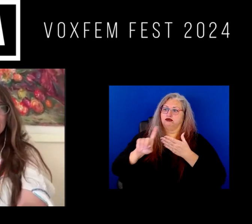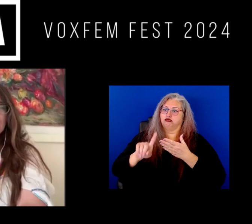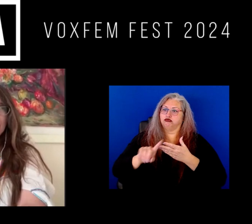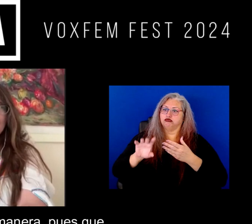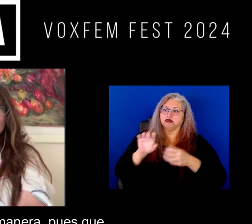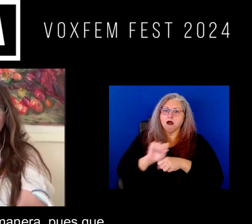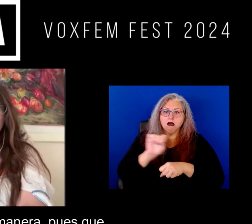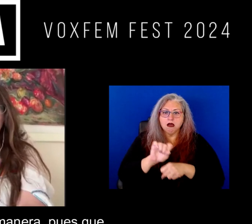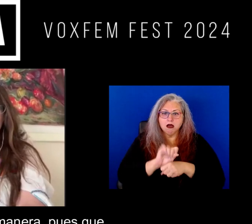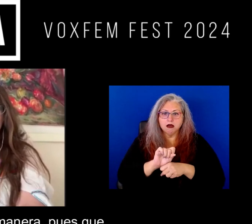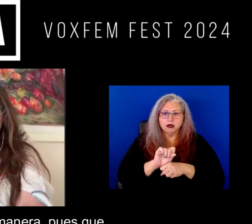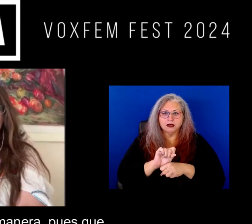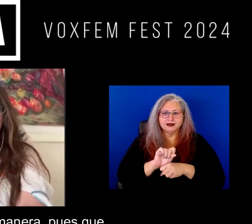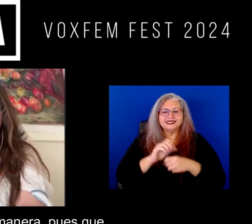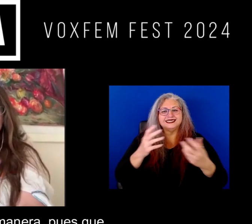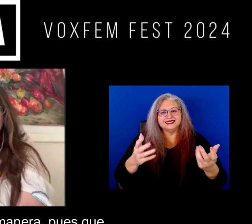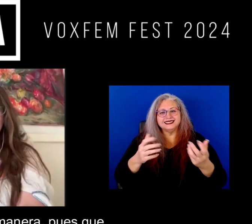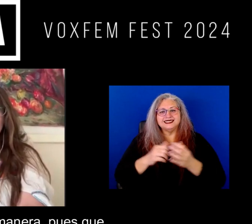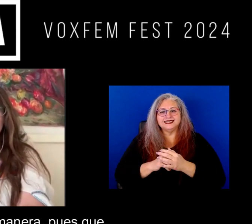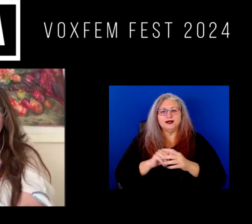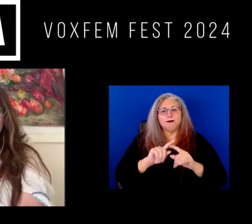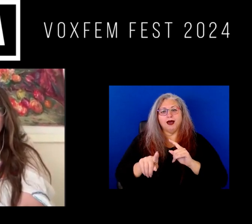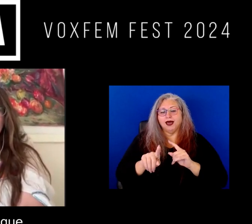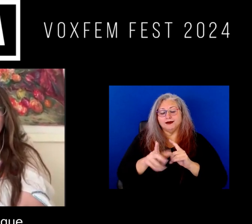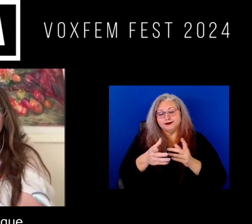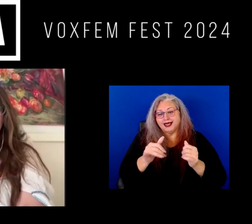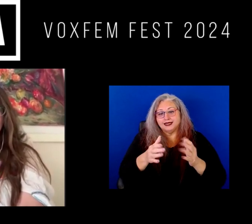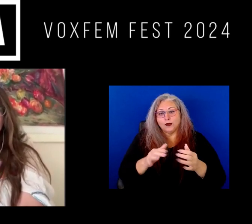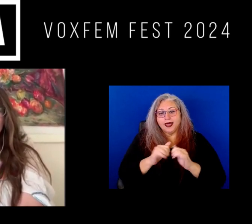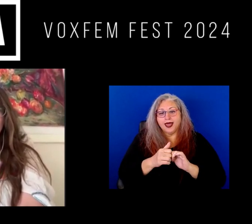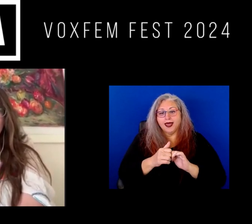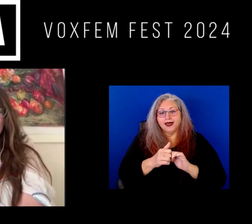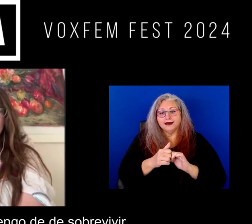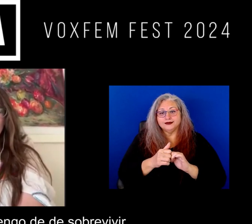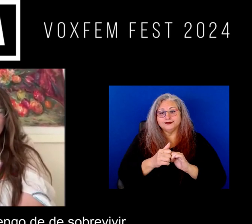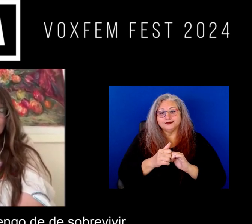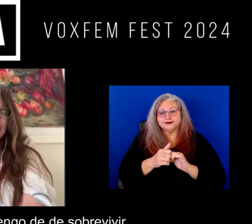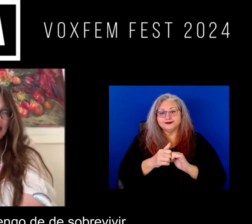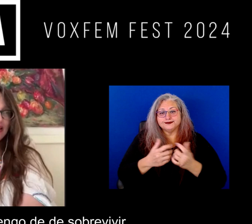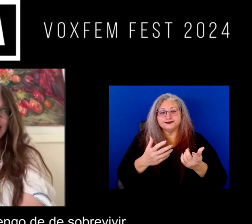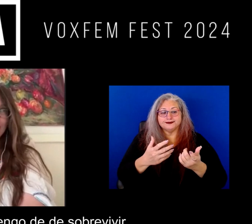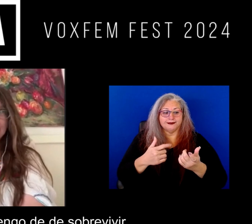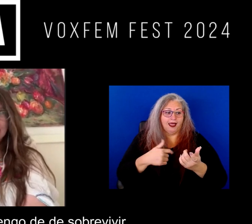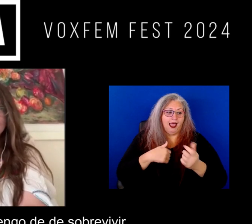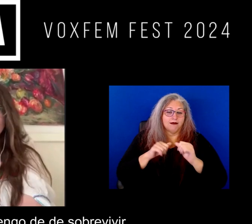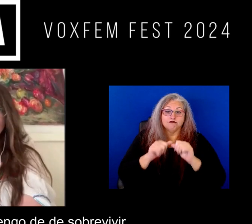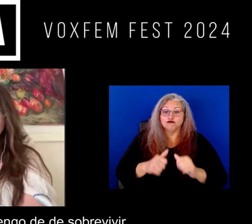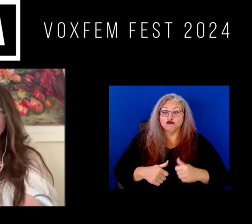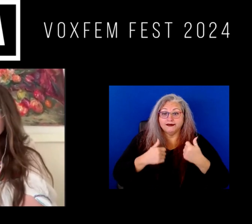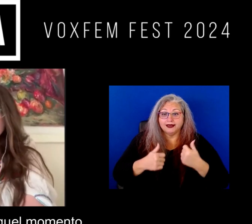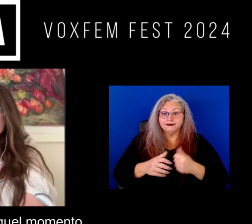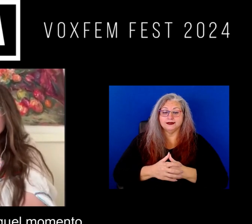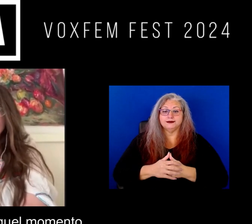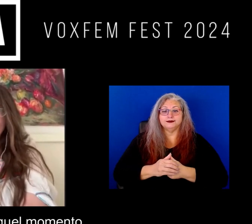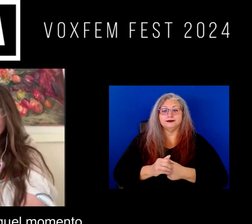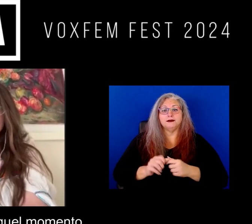pero es una manera pues que que bueno, que tengo de sobrevivir,